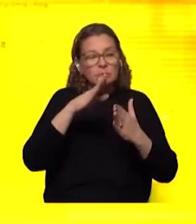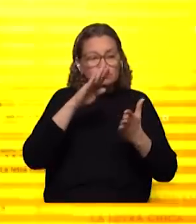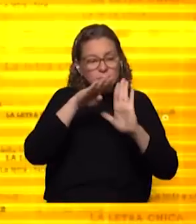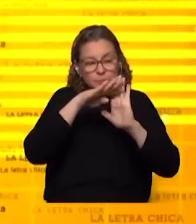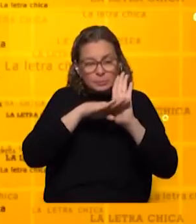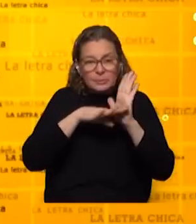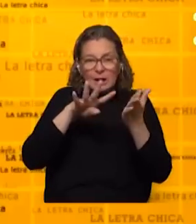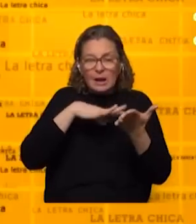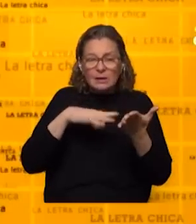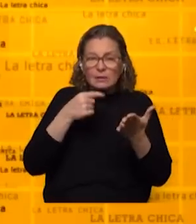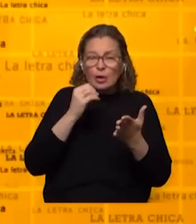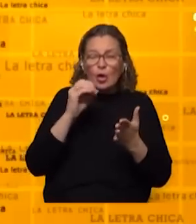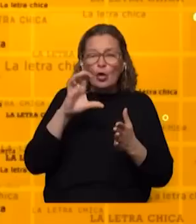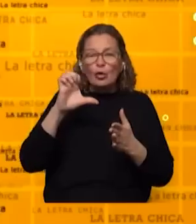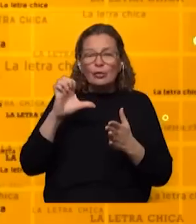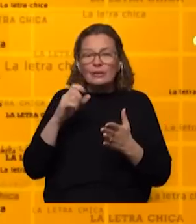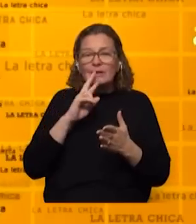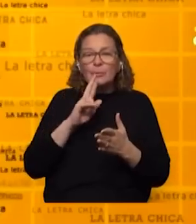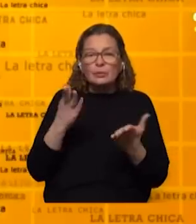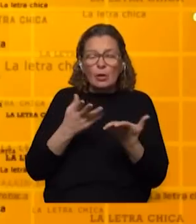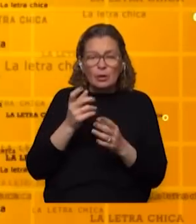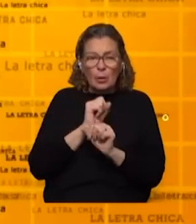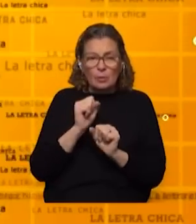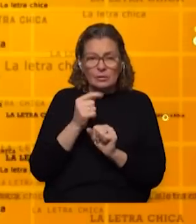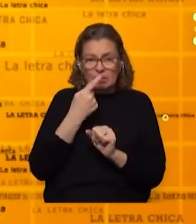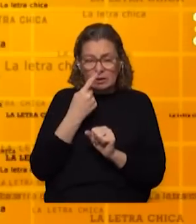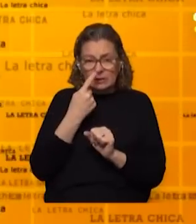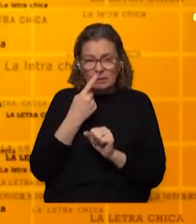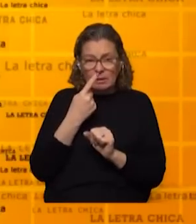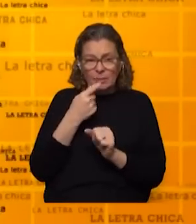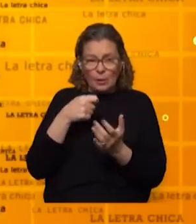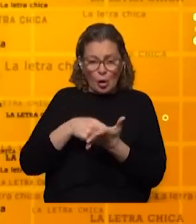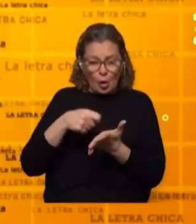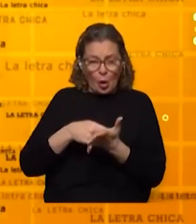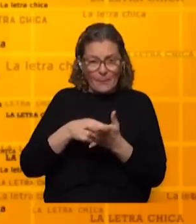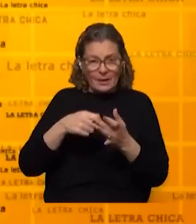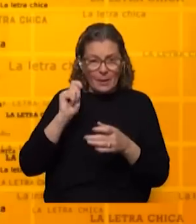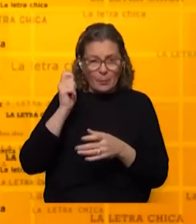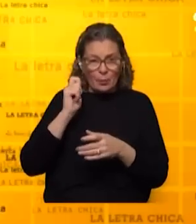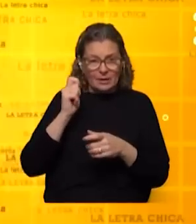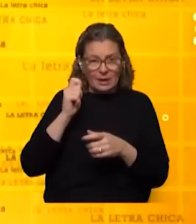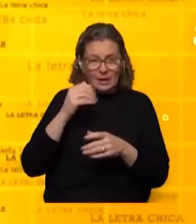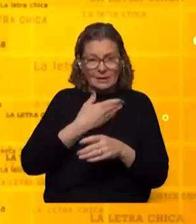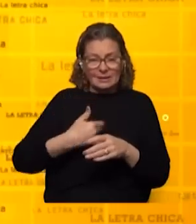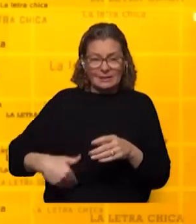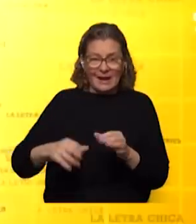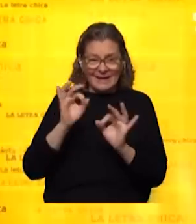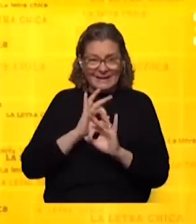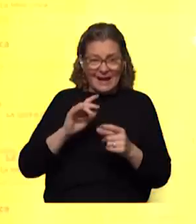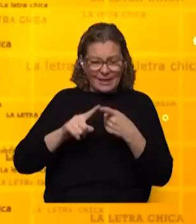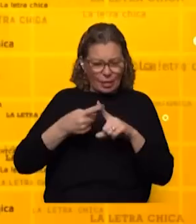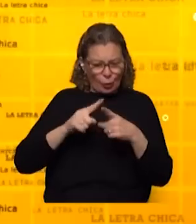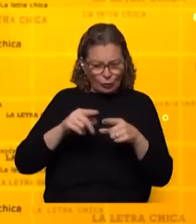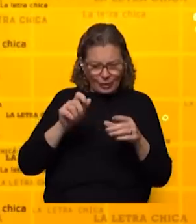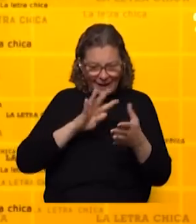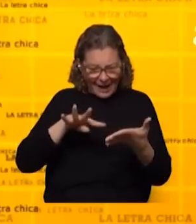está y la OCE le responde eso ahora no importa se puede buscar está en la página de compras públicas del estado nadie lee las discusiones técnicas que